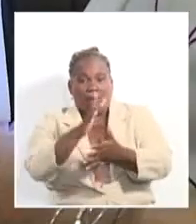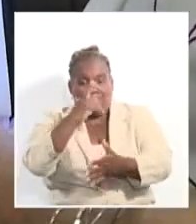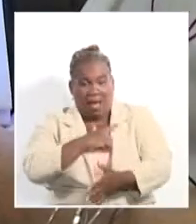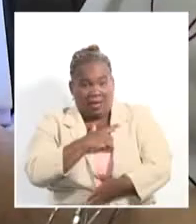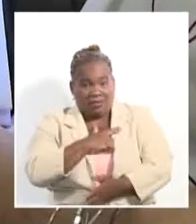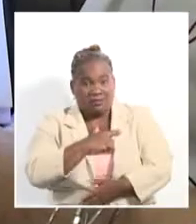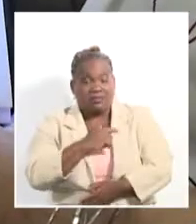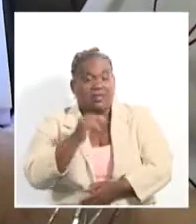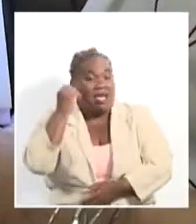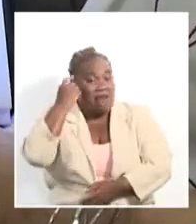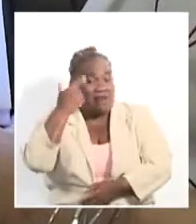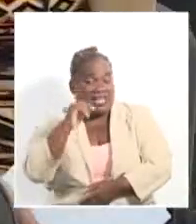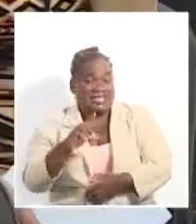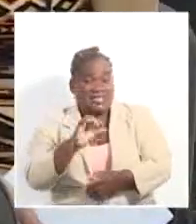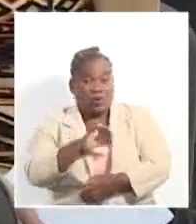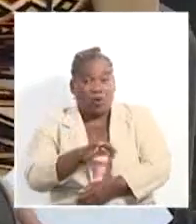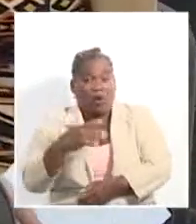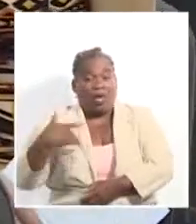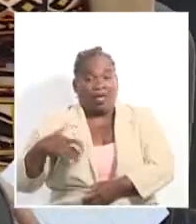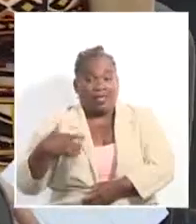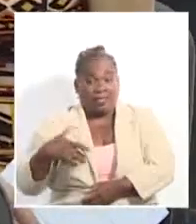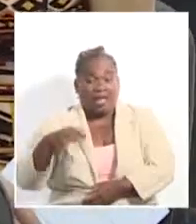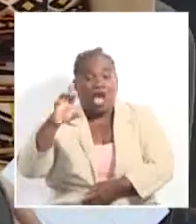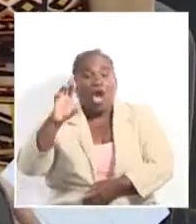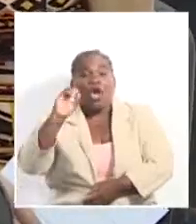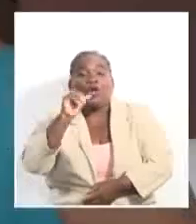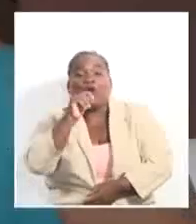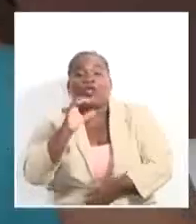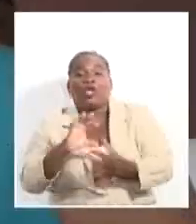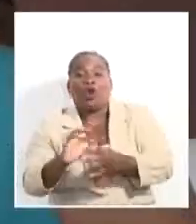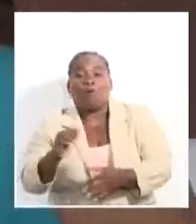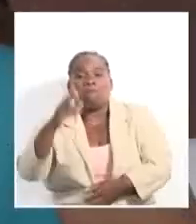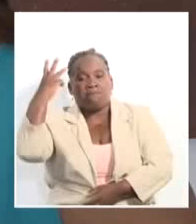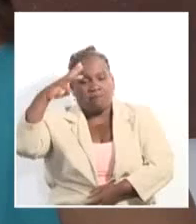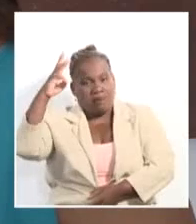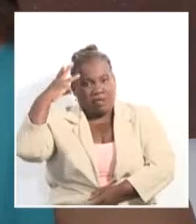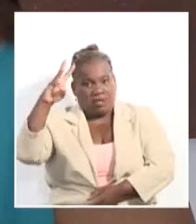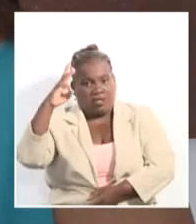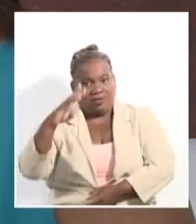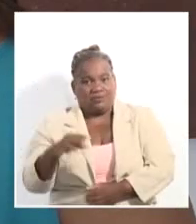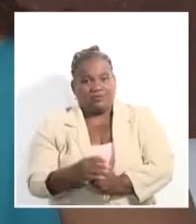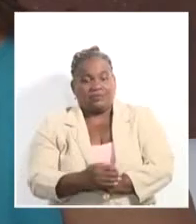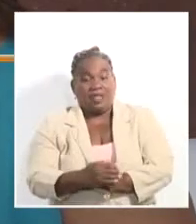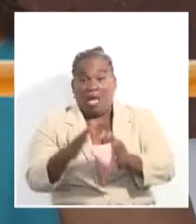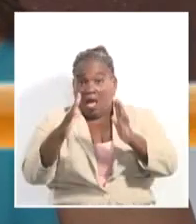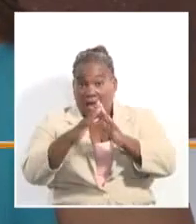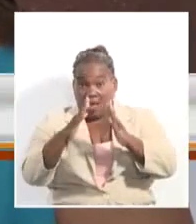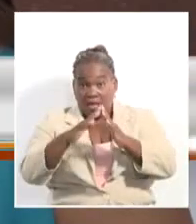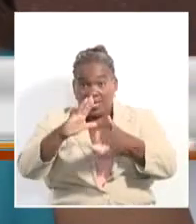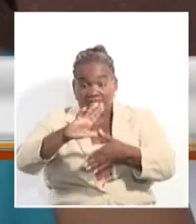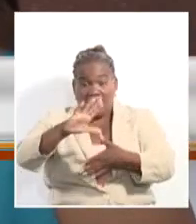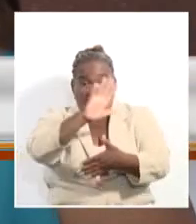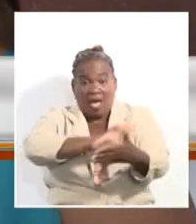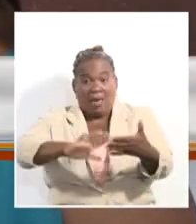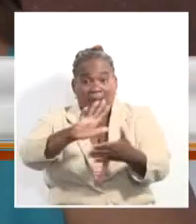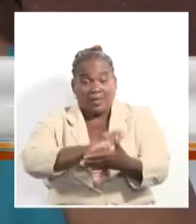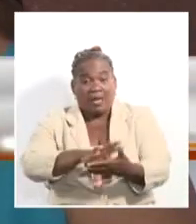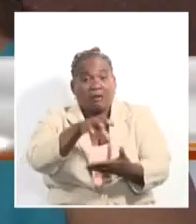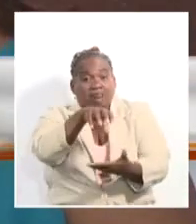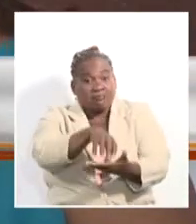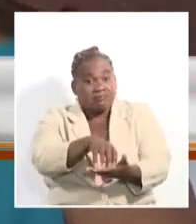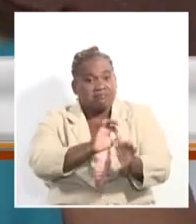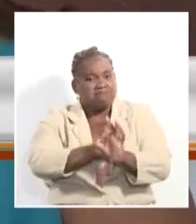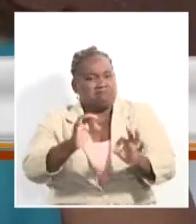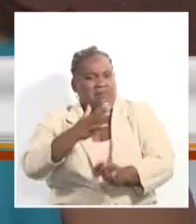Francisco Colas Santos, de Argentina y Rodrigo Sigal, de México. Casa de las Américas es un sitio muy especial para mí